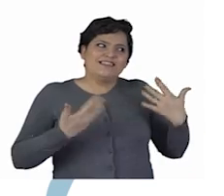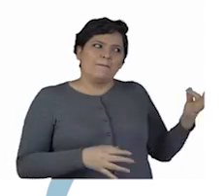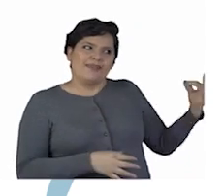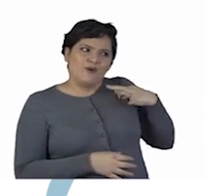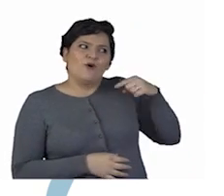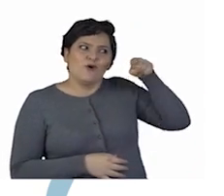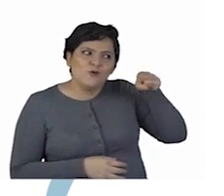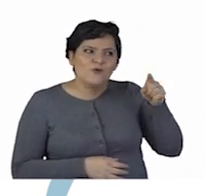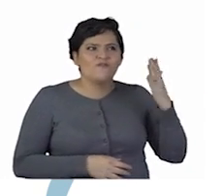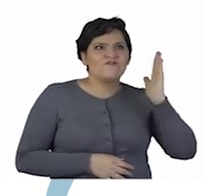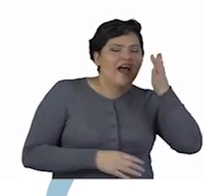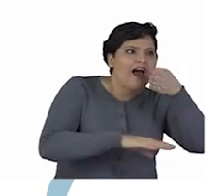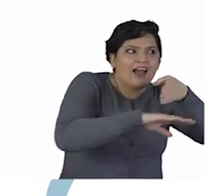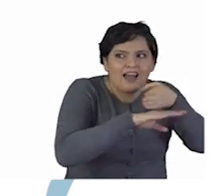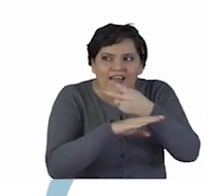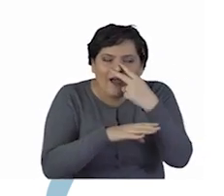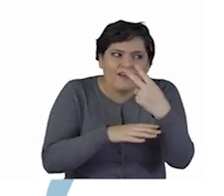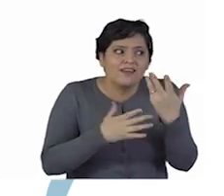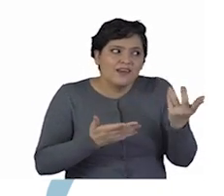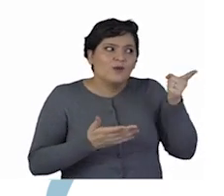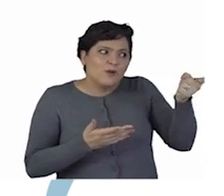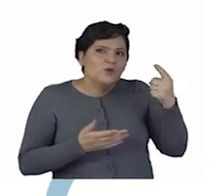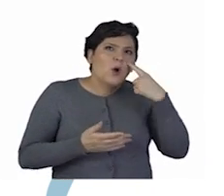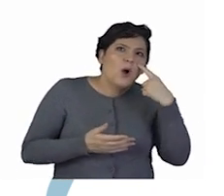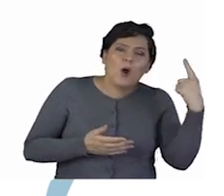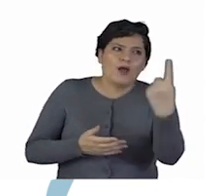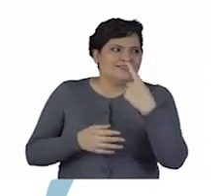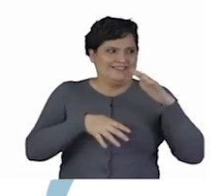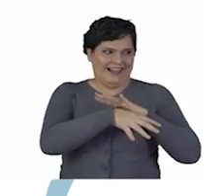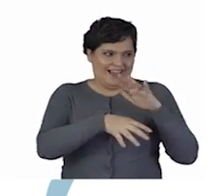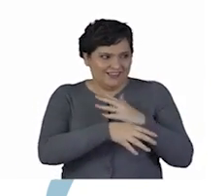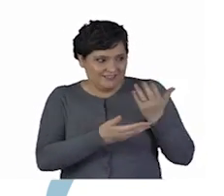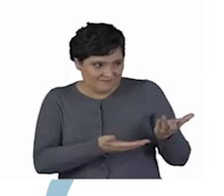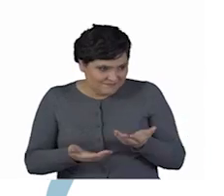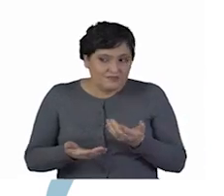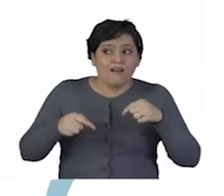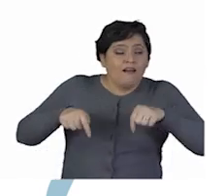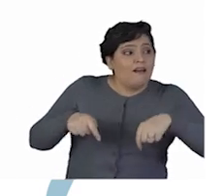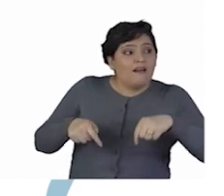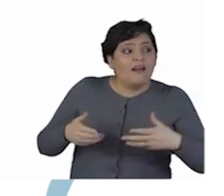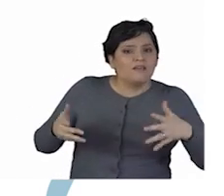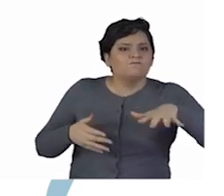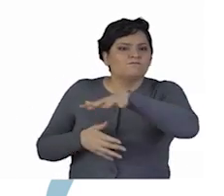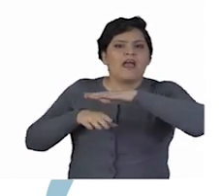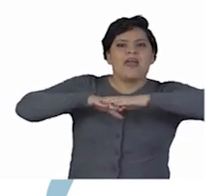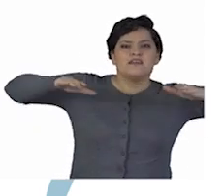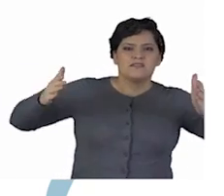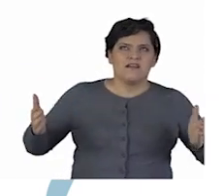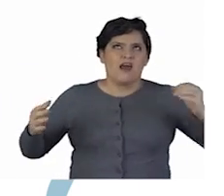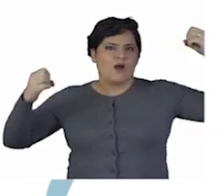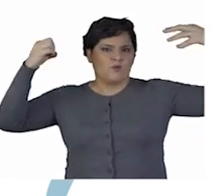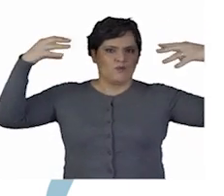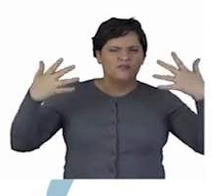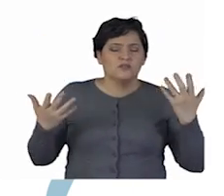¡Claro! El vestido ya me contó que eres el viajero en el tiempo y que estás conociendo nuestro teatro. Aquí estás en el área